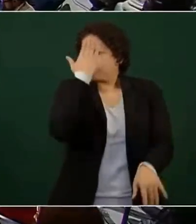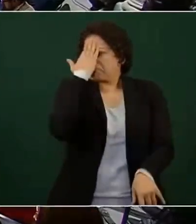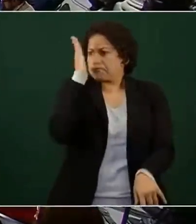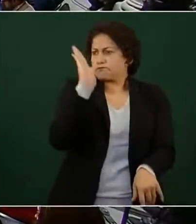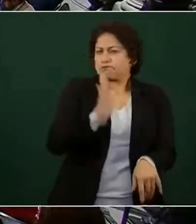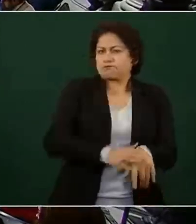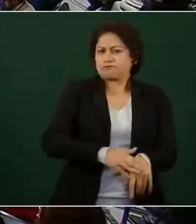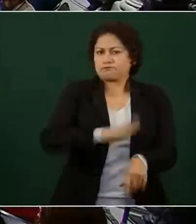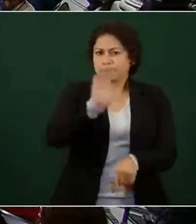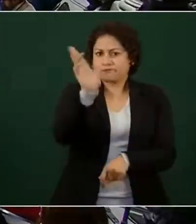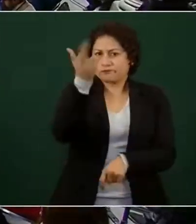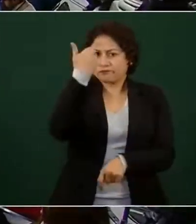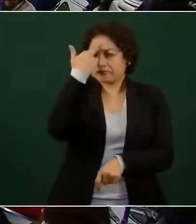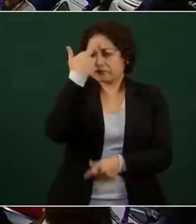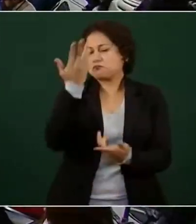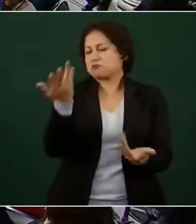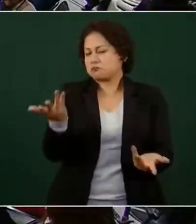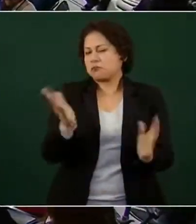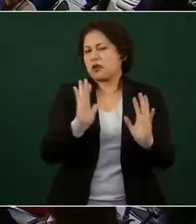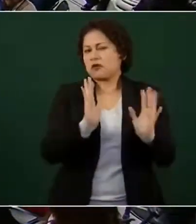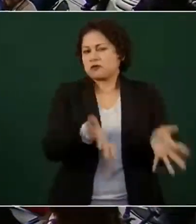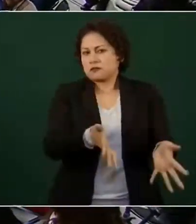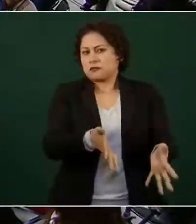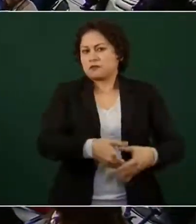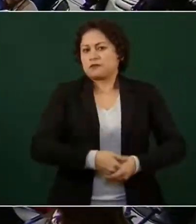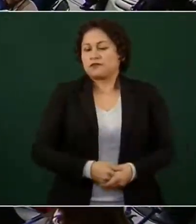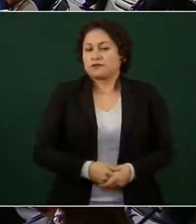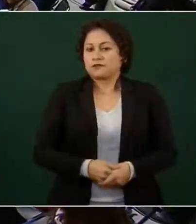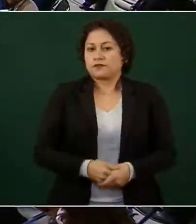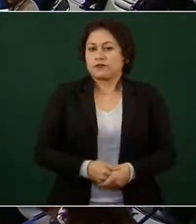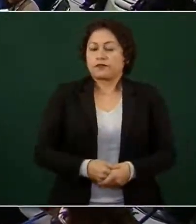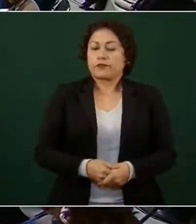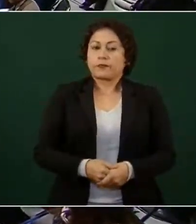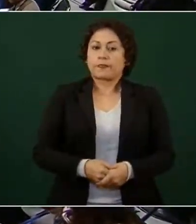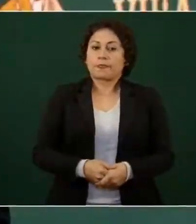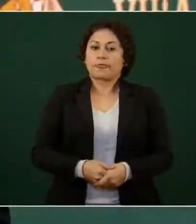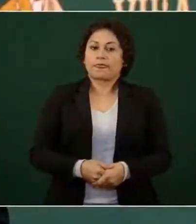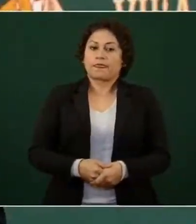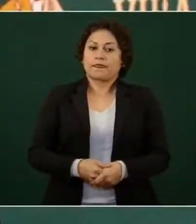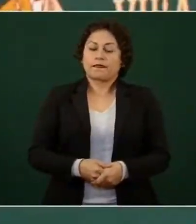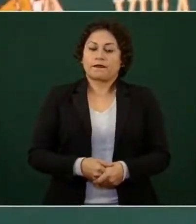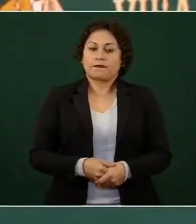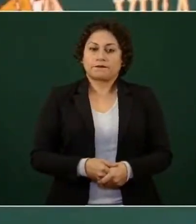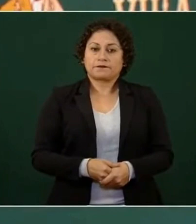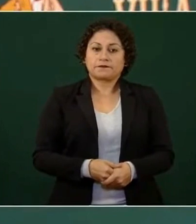Que se quede. La maestra crítica,